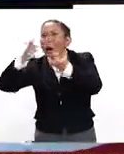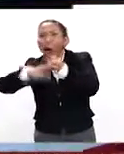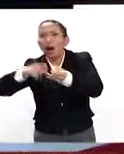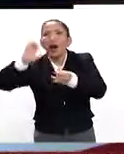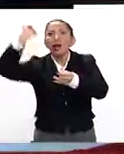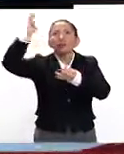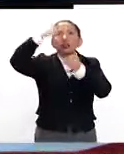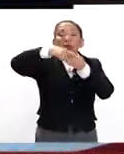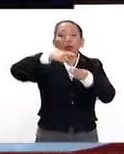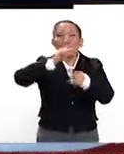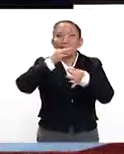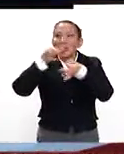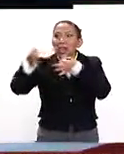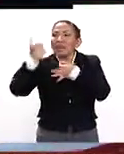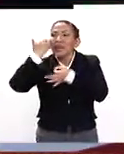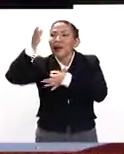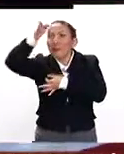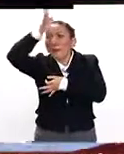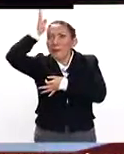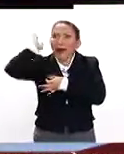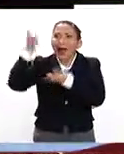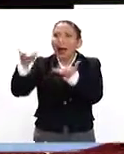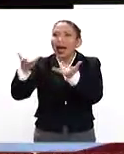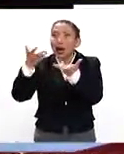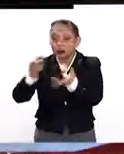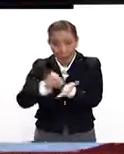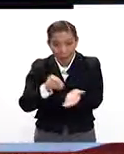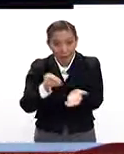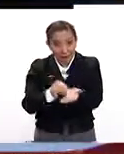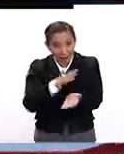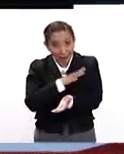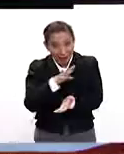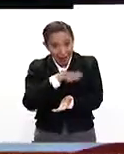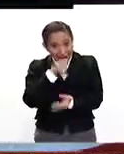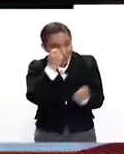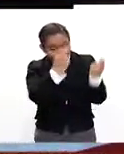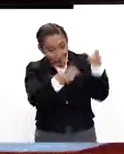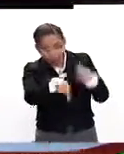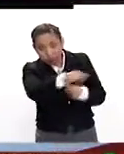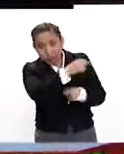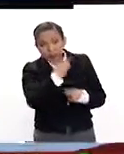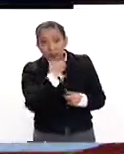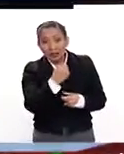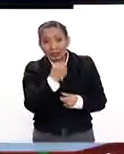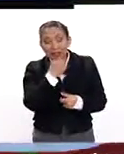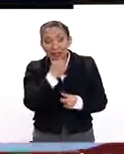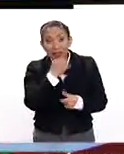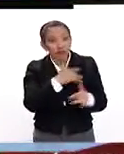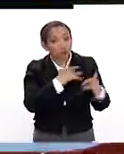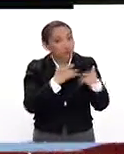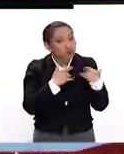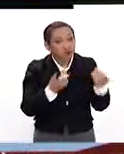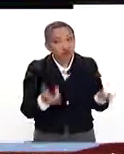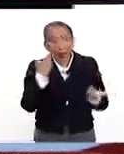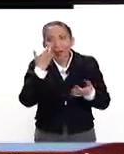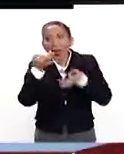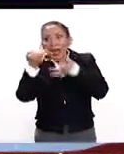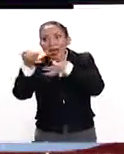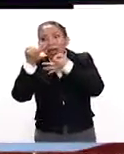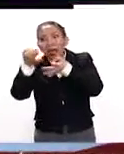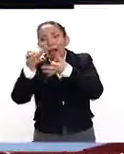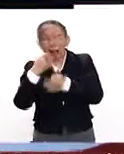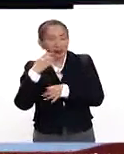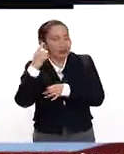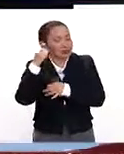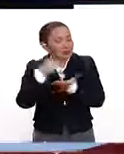astronautas, pero también queríamos ser bomberos. ¿Sigue percibiendo esta reacción de parte de los niños? Los niños